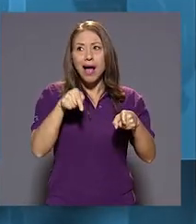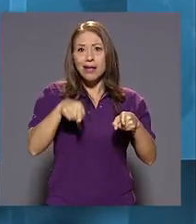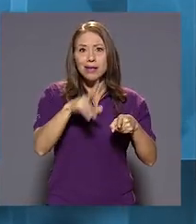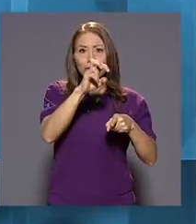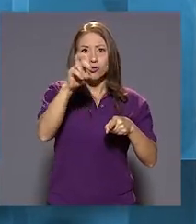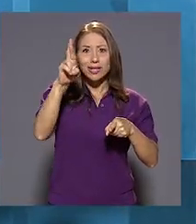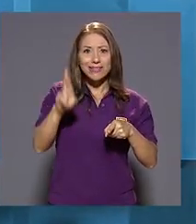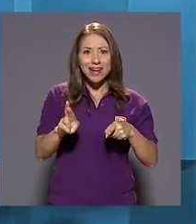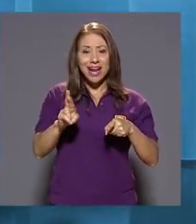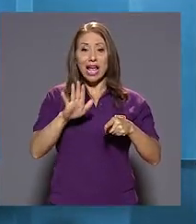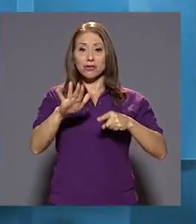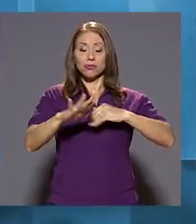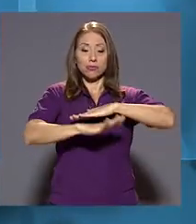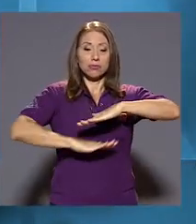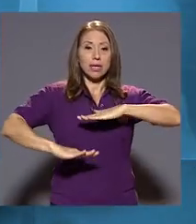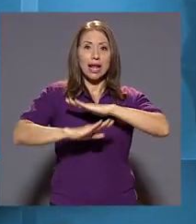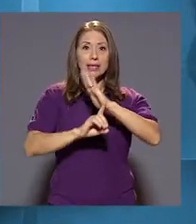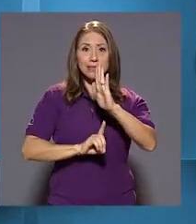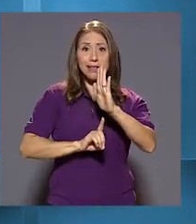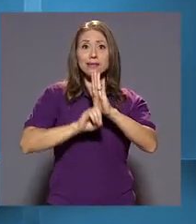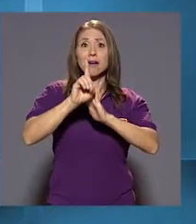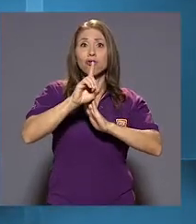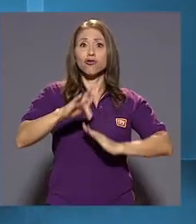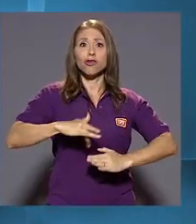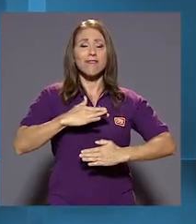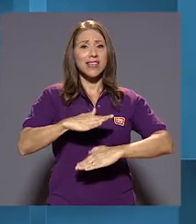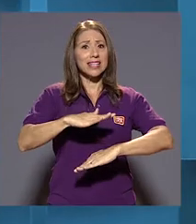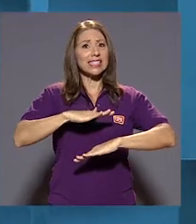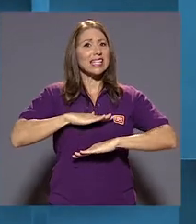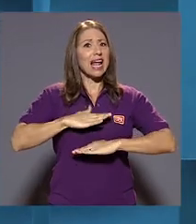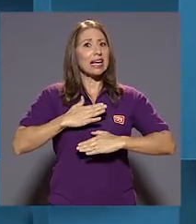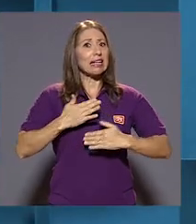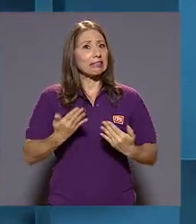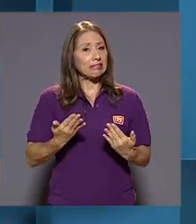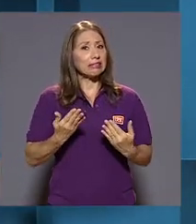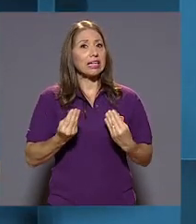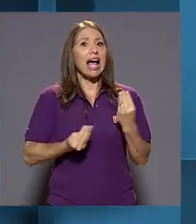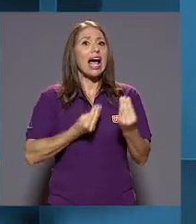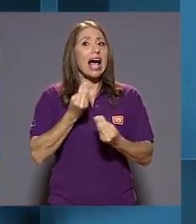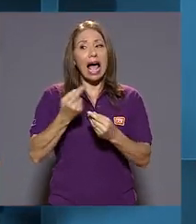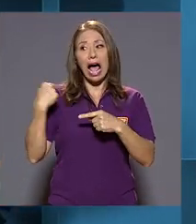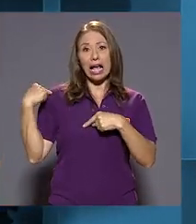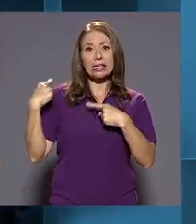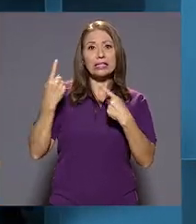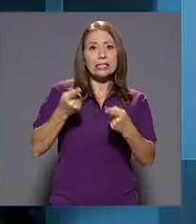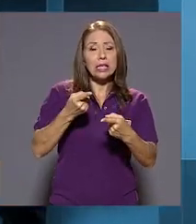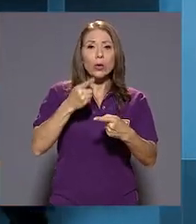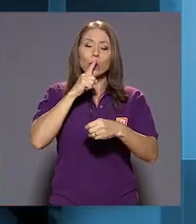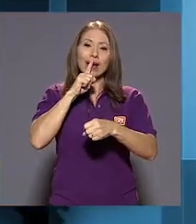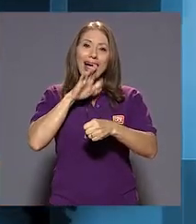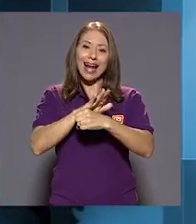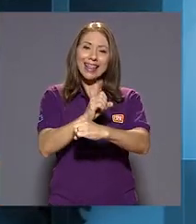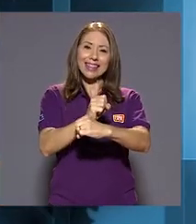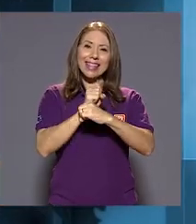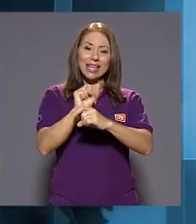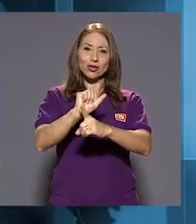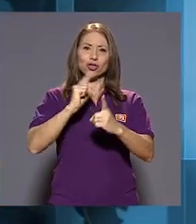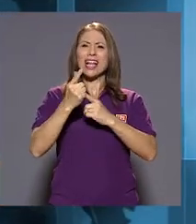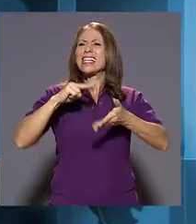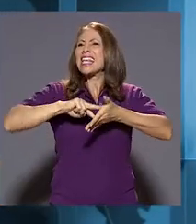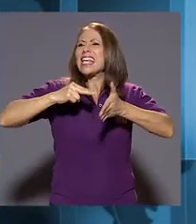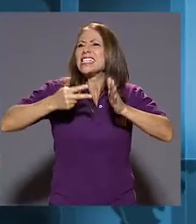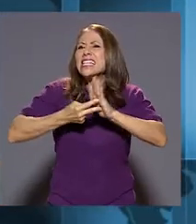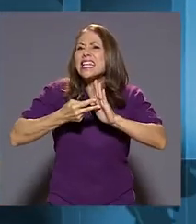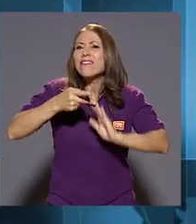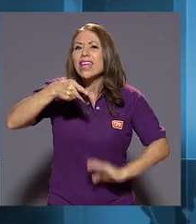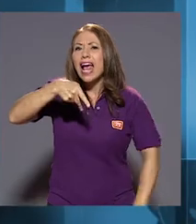cuyos pilares de desarrollo y bienestar han sido precisamente las garantías sociales. ¿Qué entendemos